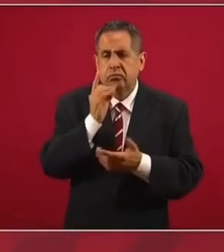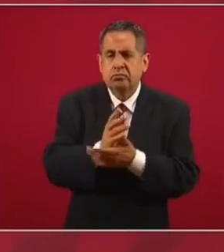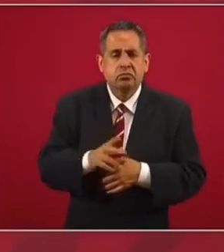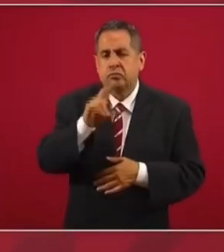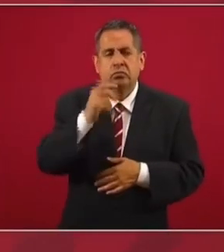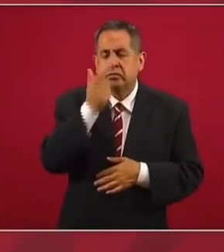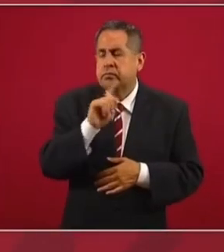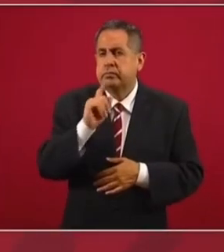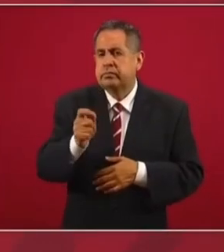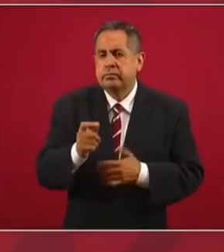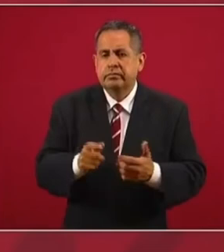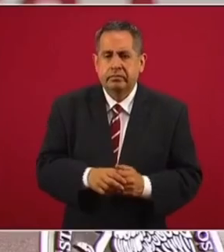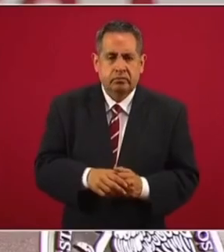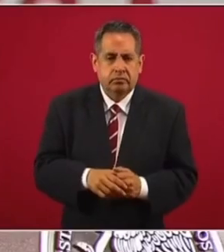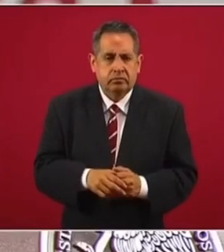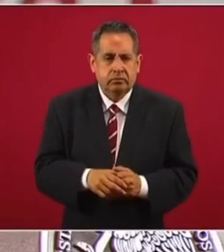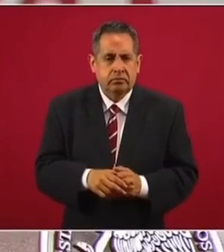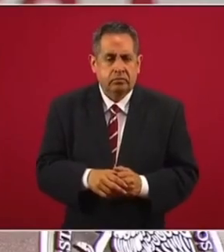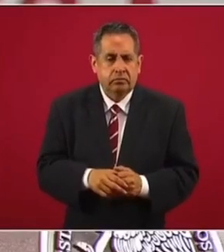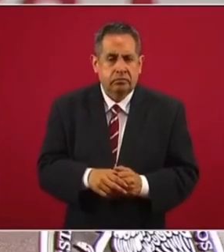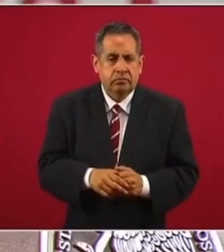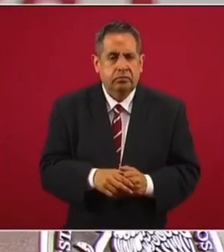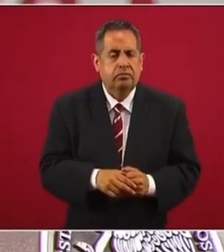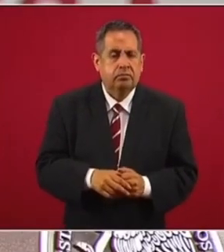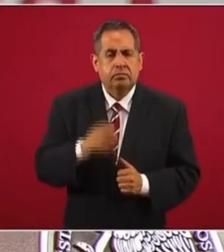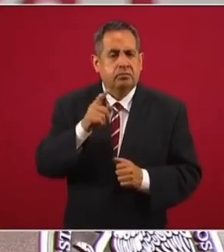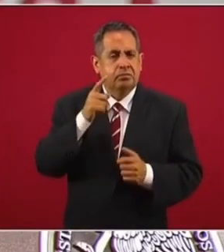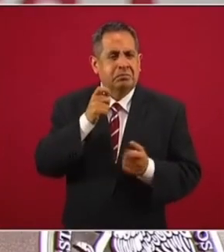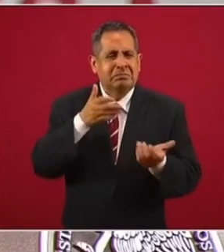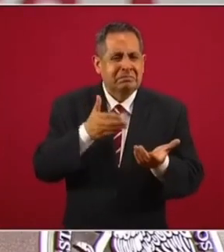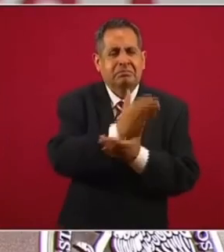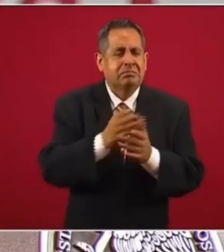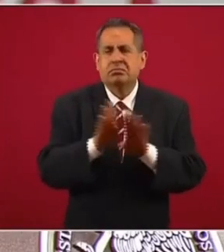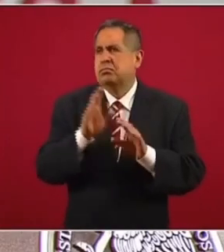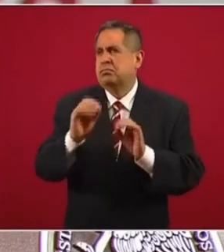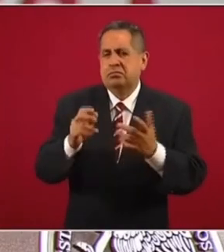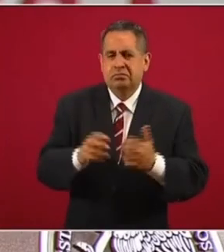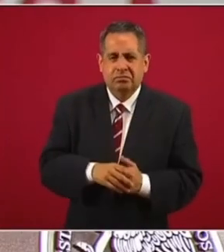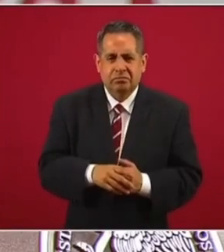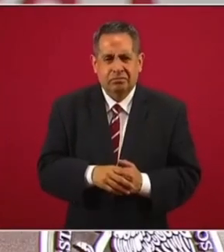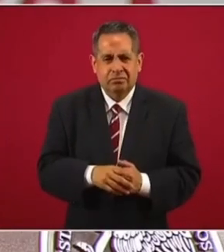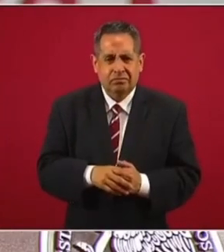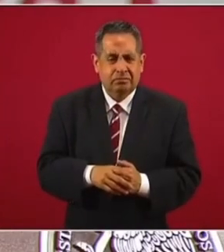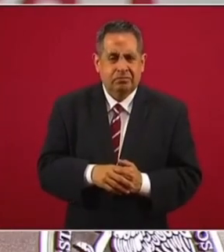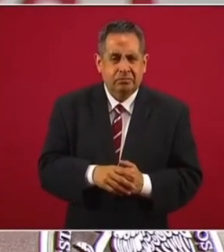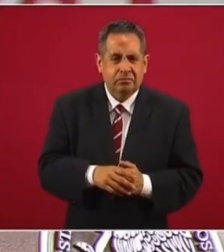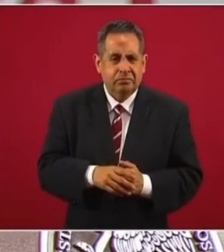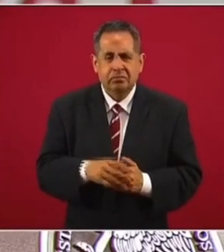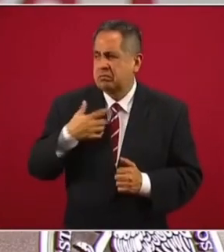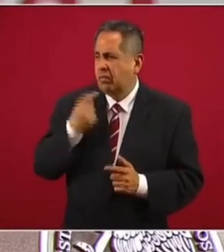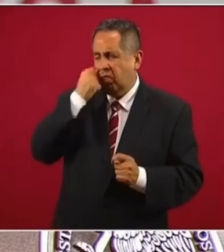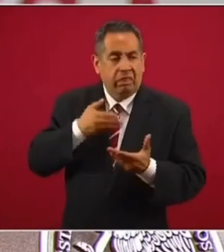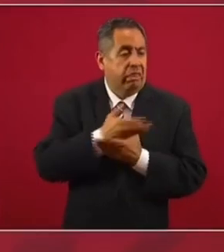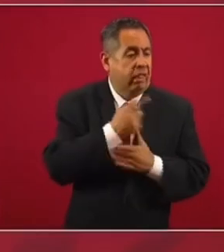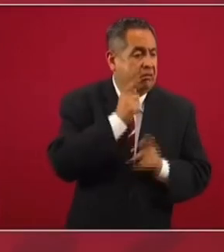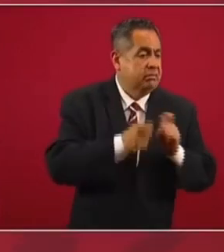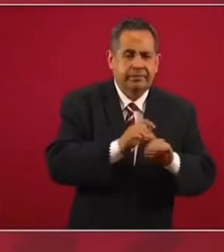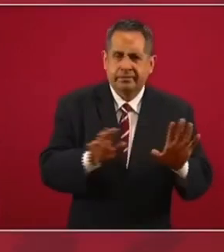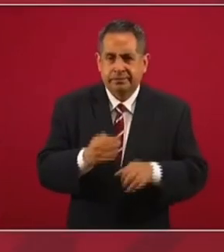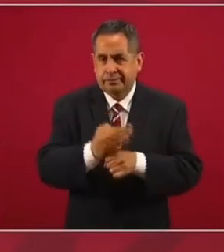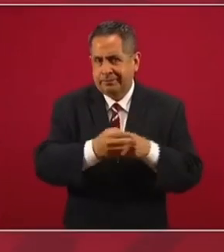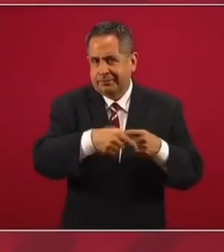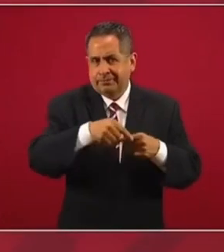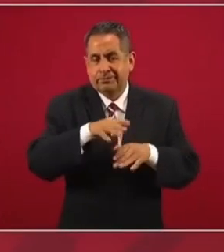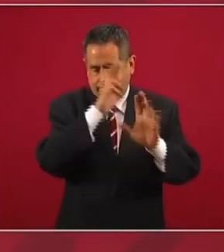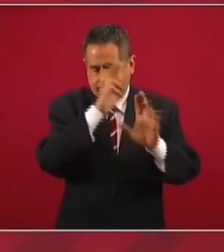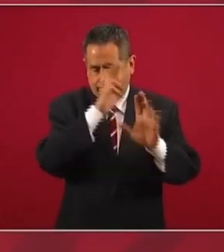No queremos intervenir o imprometernos en estos tiempos